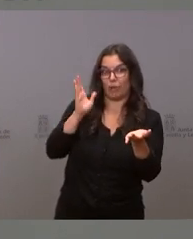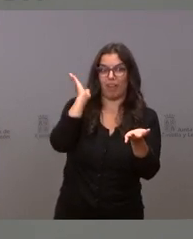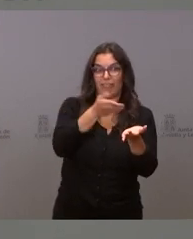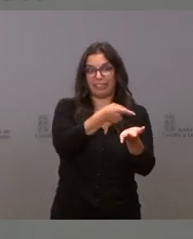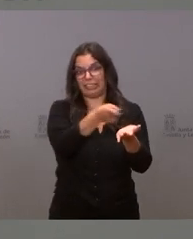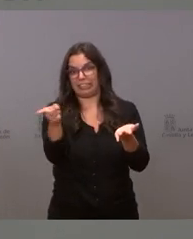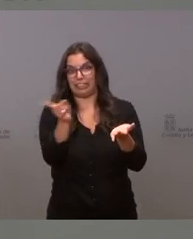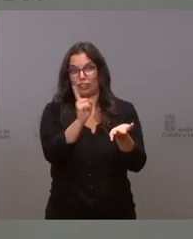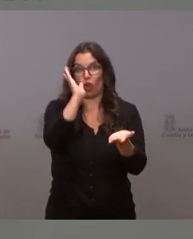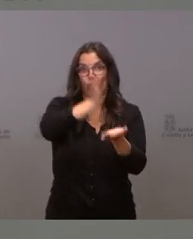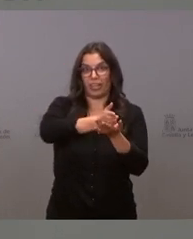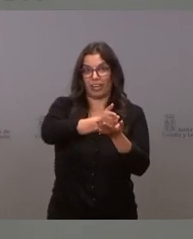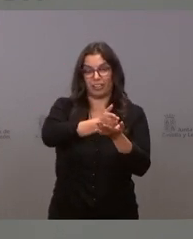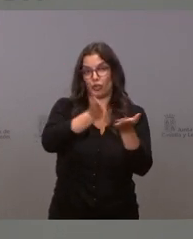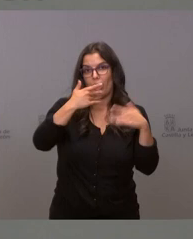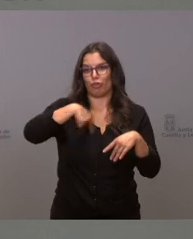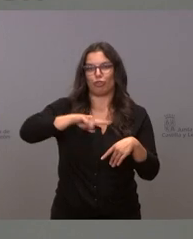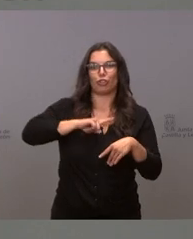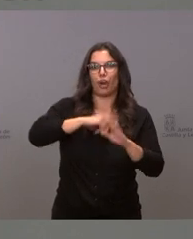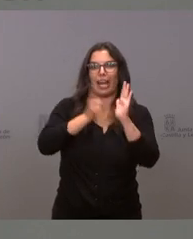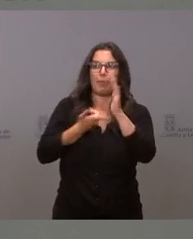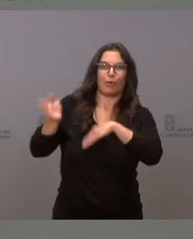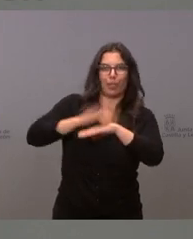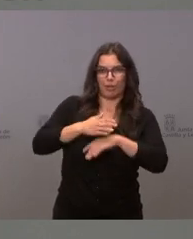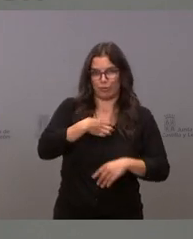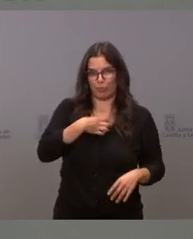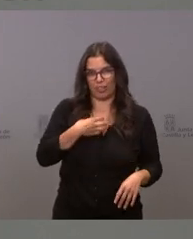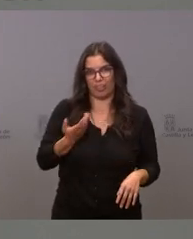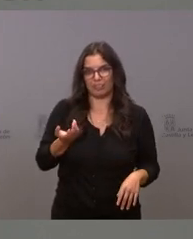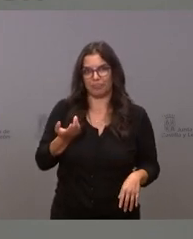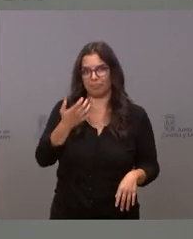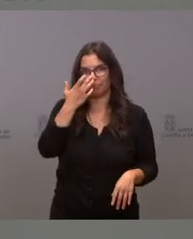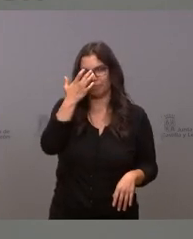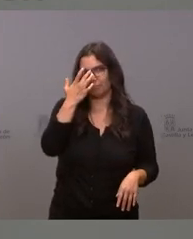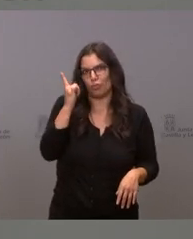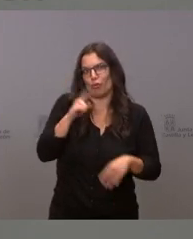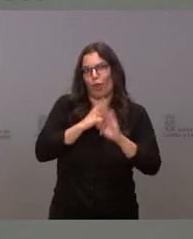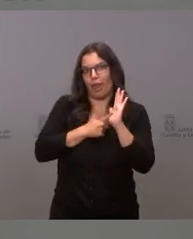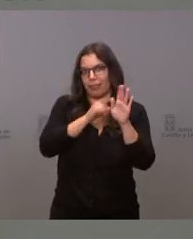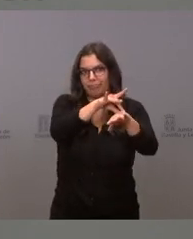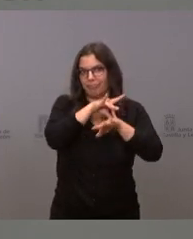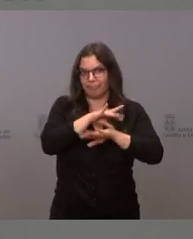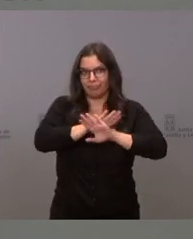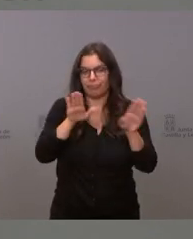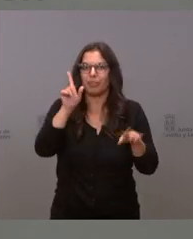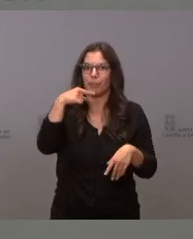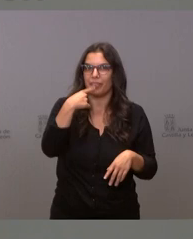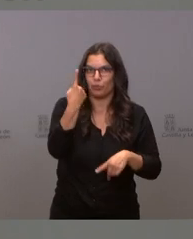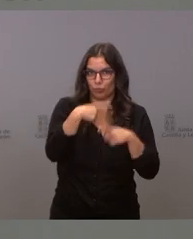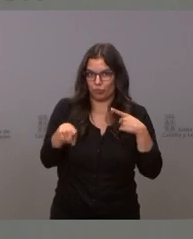podemos actuar por encima de la ley nosotros no podemos actuar más allá de lo que dice la ley pero también quiero decir una cosa